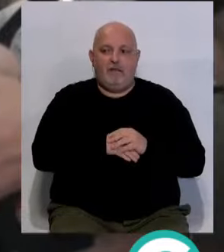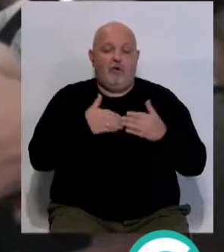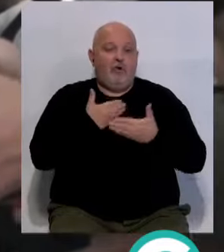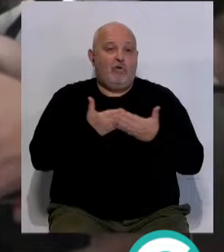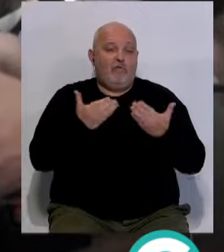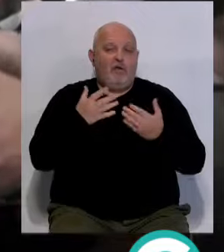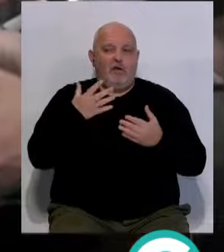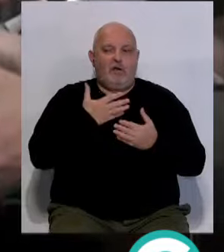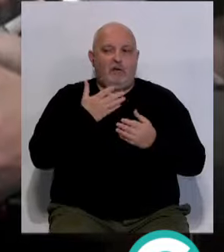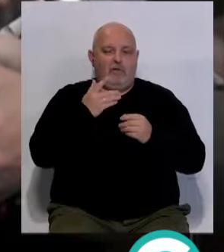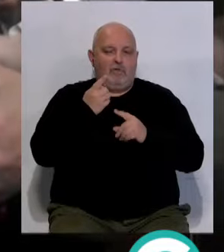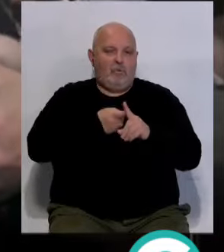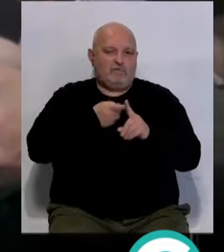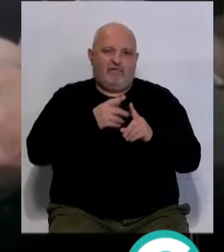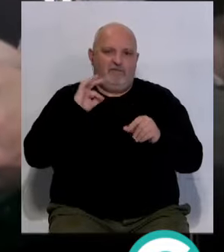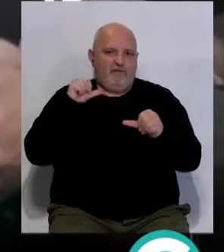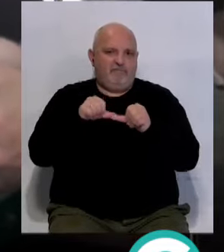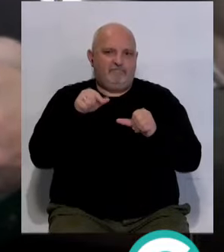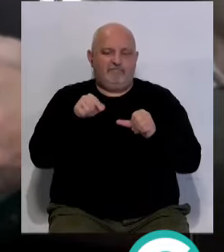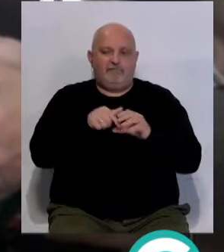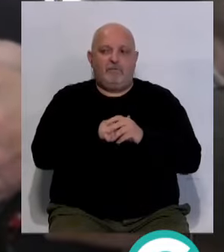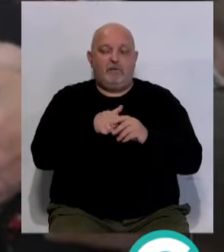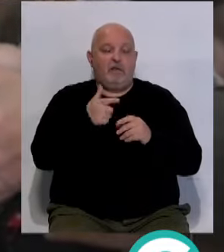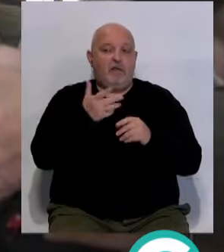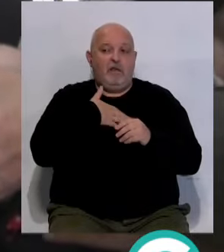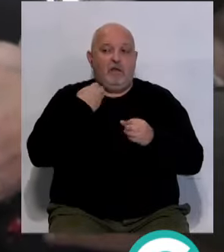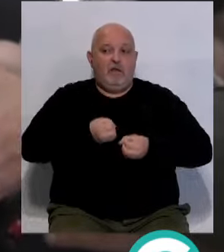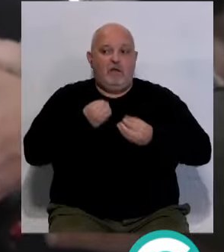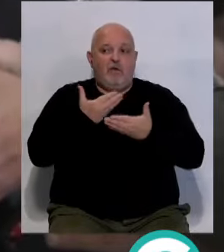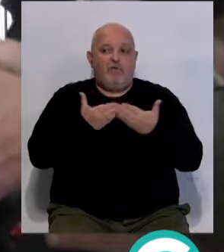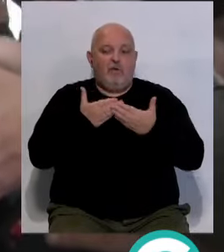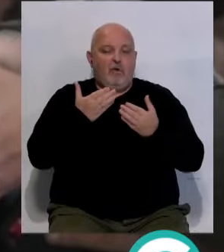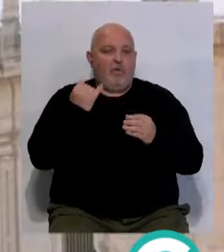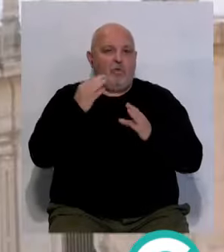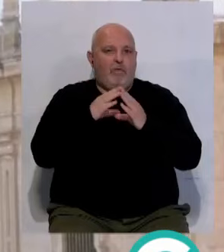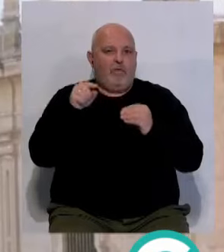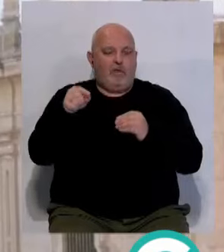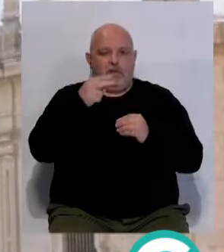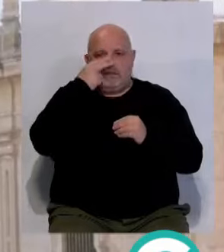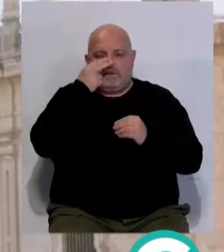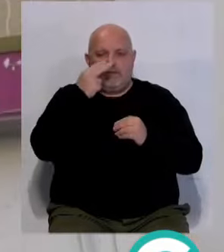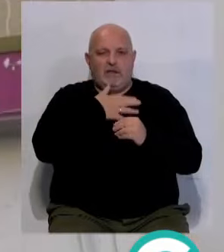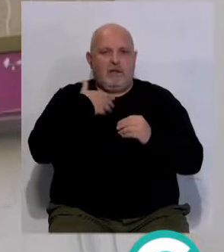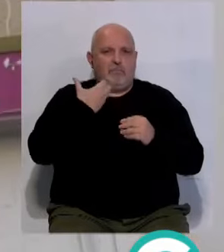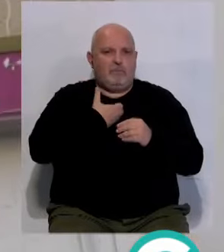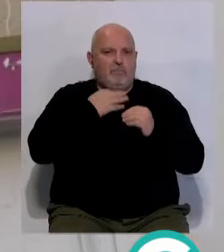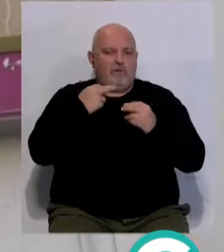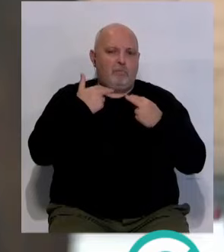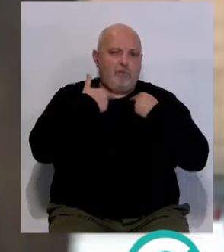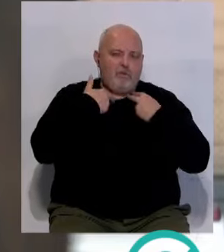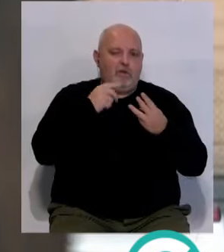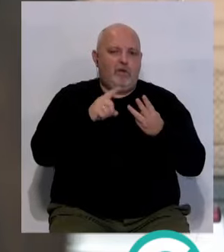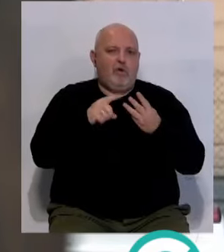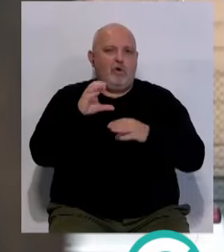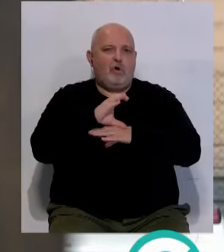Confianza, ¿no? Es la palabra que estoy utilizando siempre. Entonces, nosotros lo que trasladamos es la confianza a la Junta de Andalucía. Hay interés por parte del Ayuntamiento, Diputación